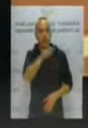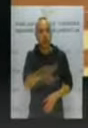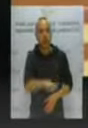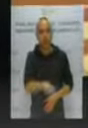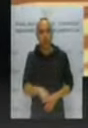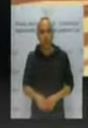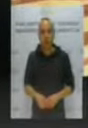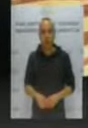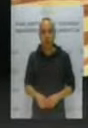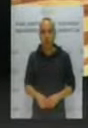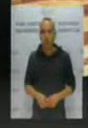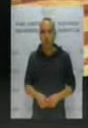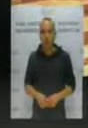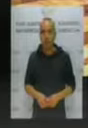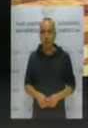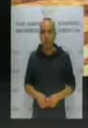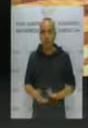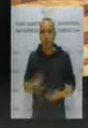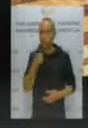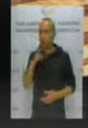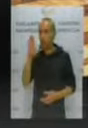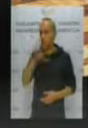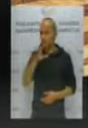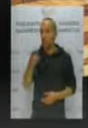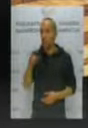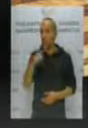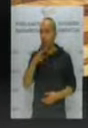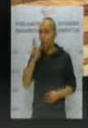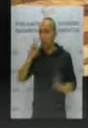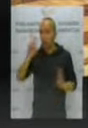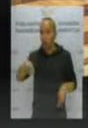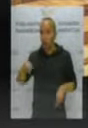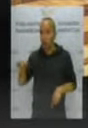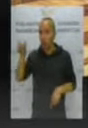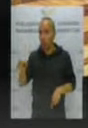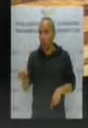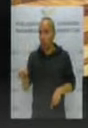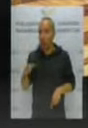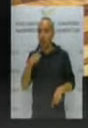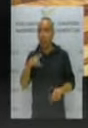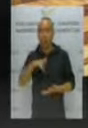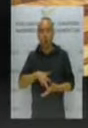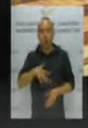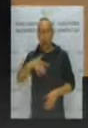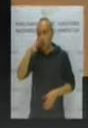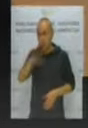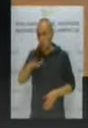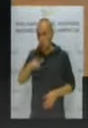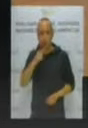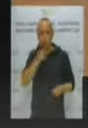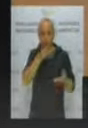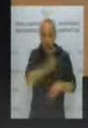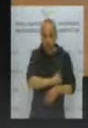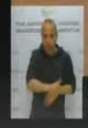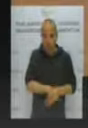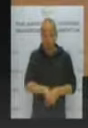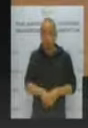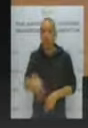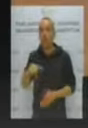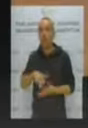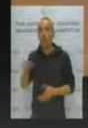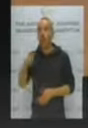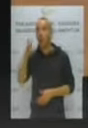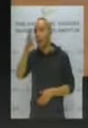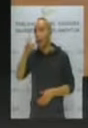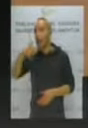ha habido ocultación y usted lo acaba de reconocer. Ni informó cuando se produjo la denuncia, ni informó cuando comprobaron que la